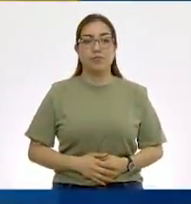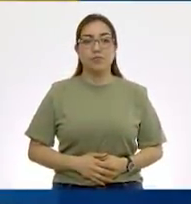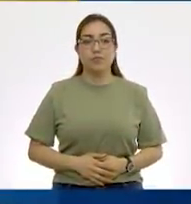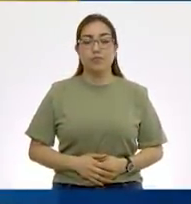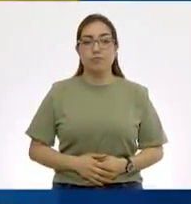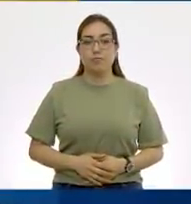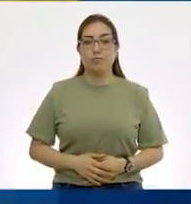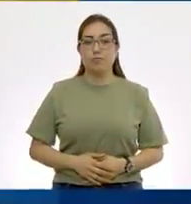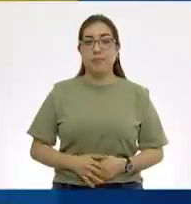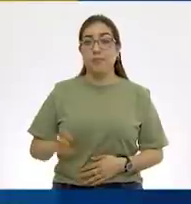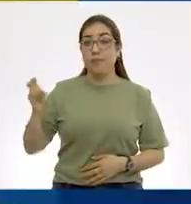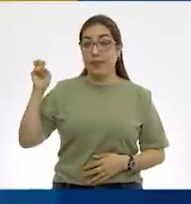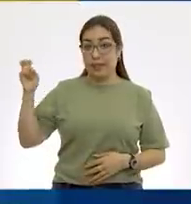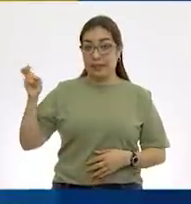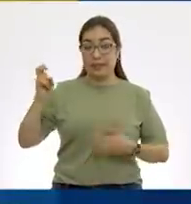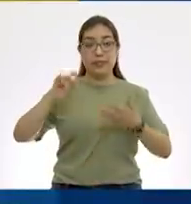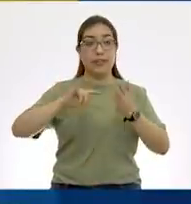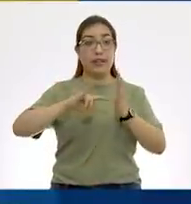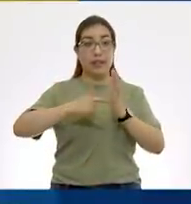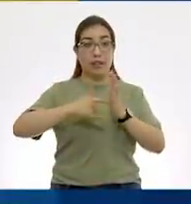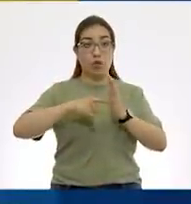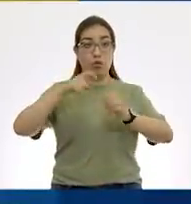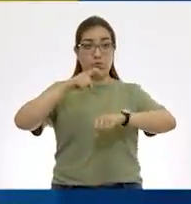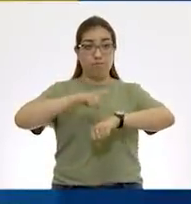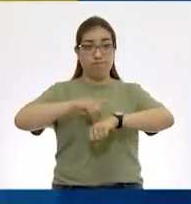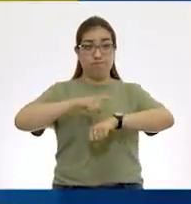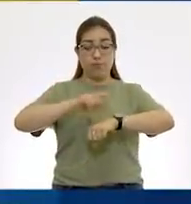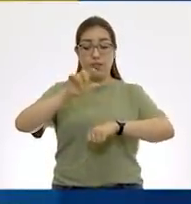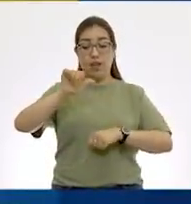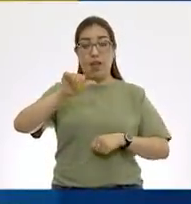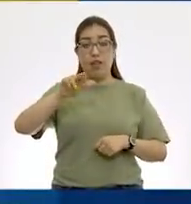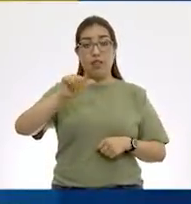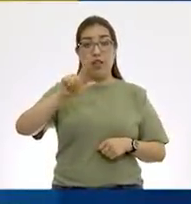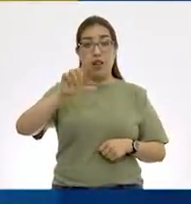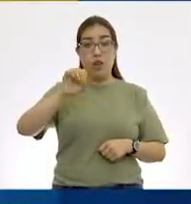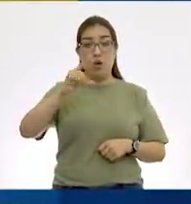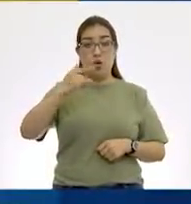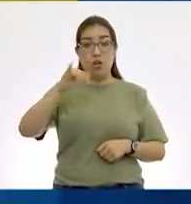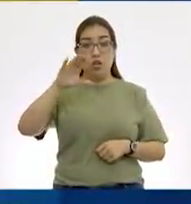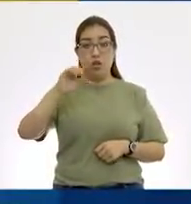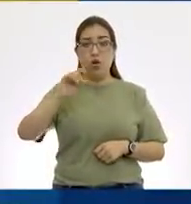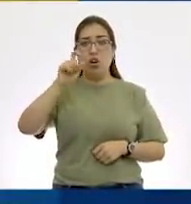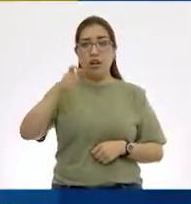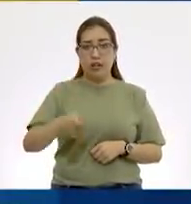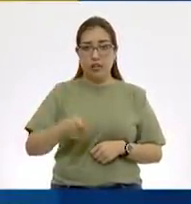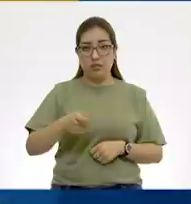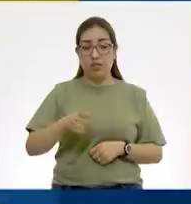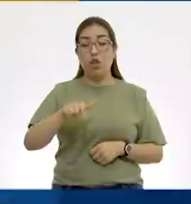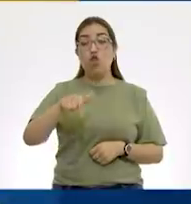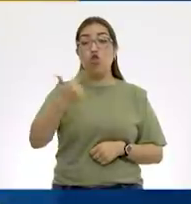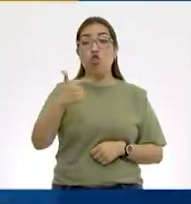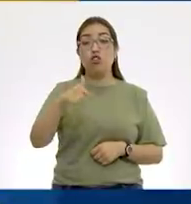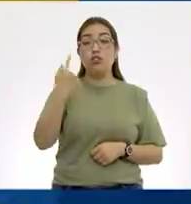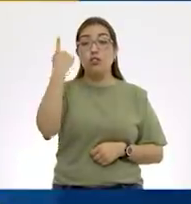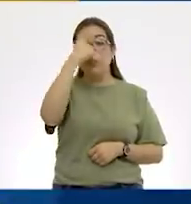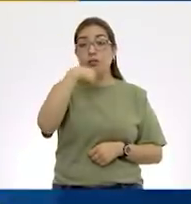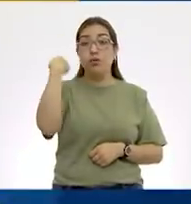este tipo de reloj analógico está basado en un formato de 12 horas.